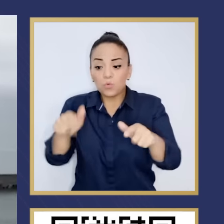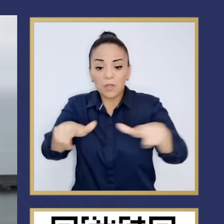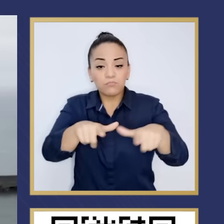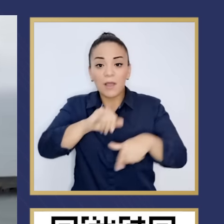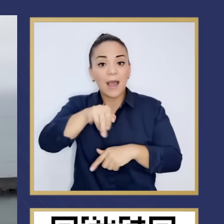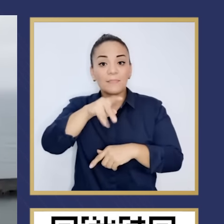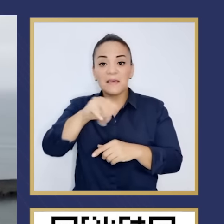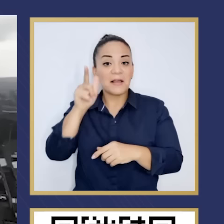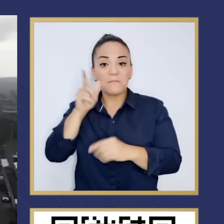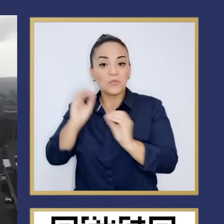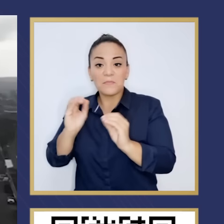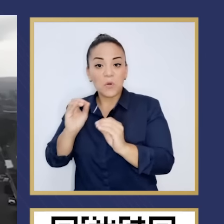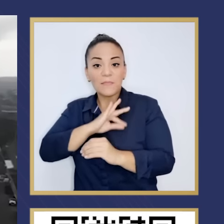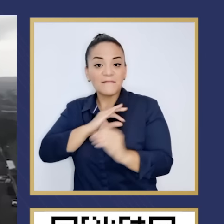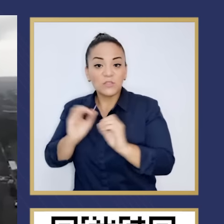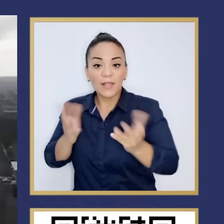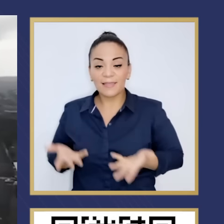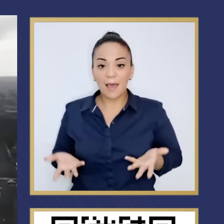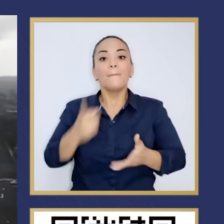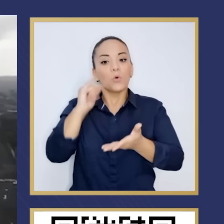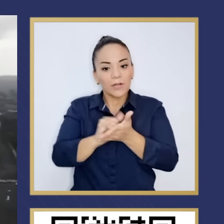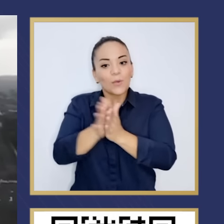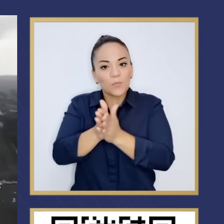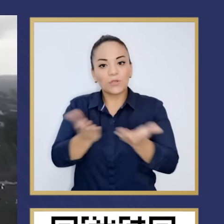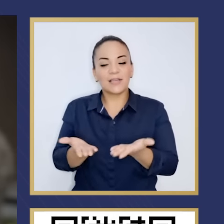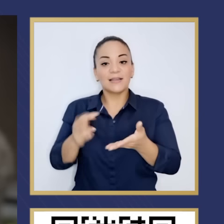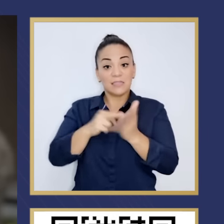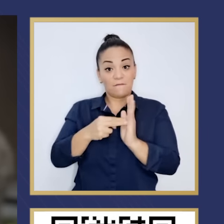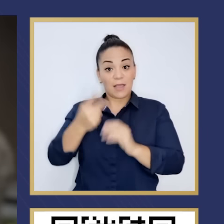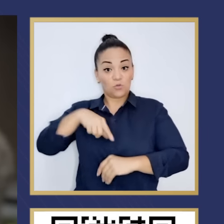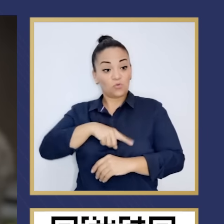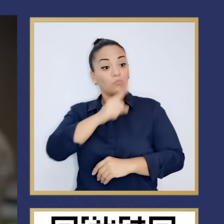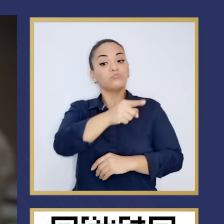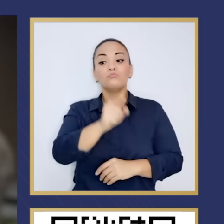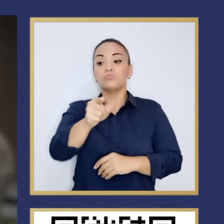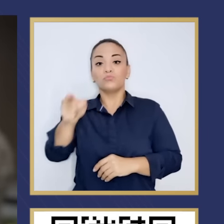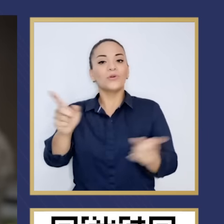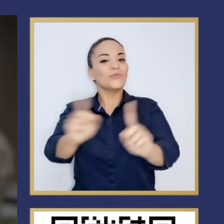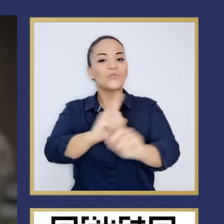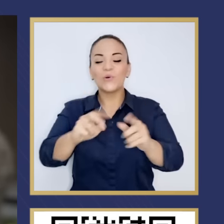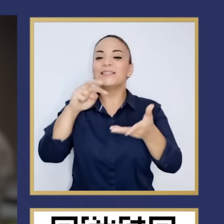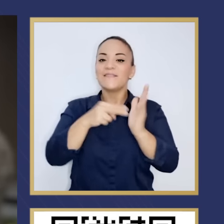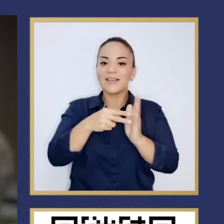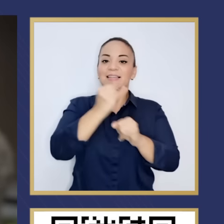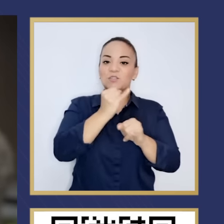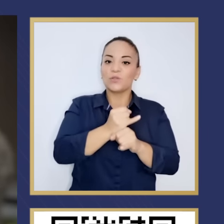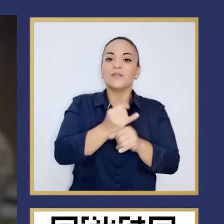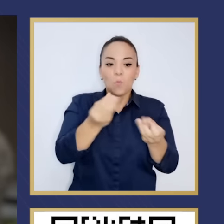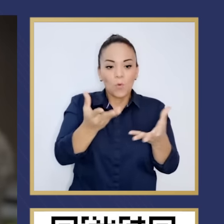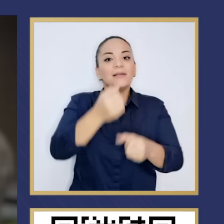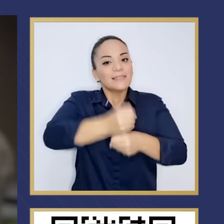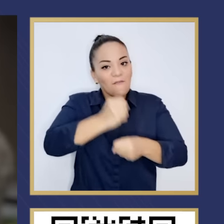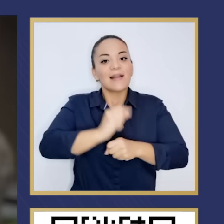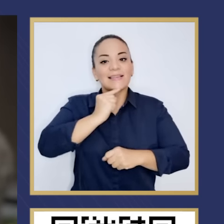mucho menos a Limón. Eso, eso no es elegir a dedo. Eso es poner a las instituciones públicas a trabajar en